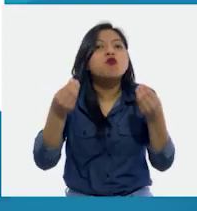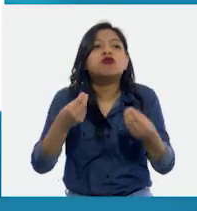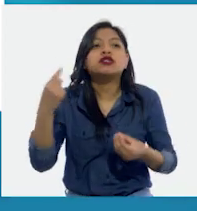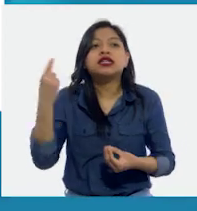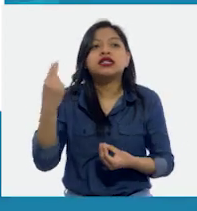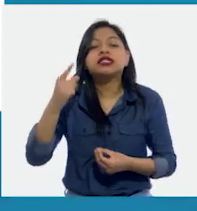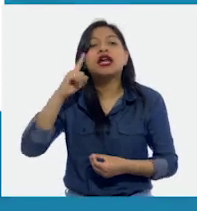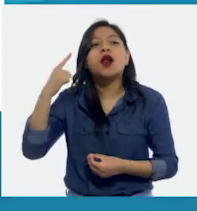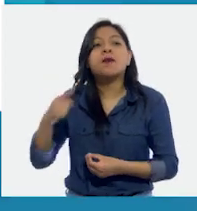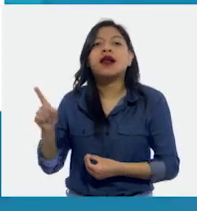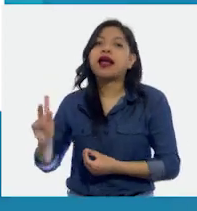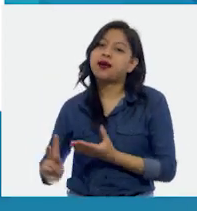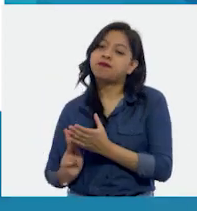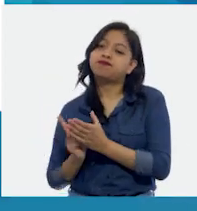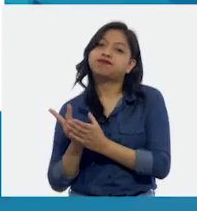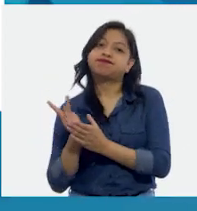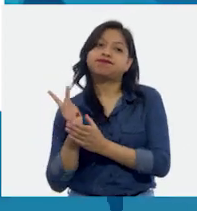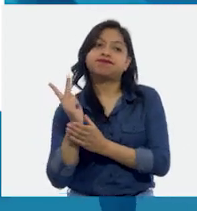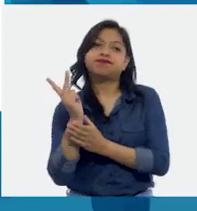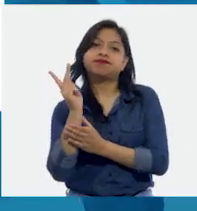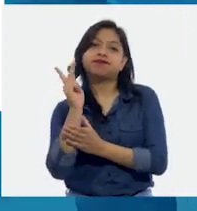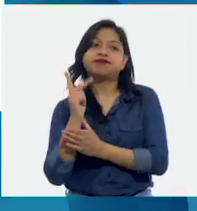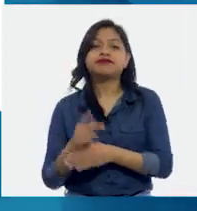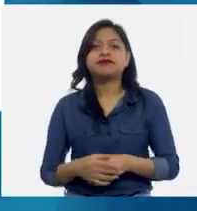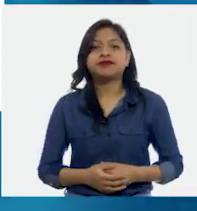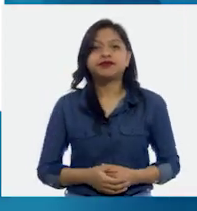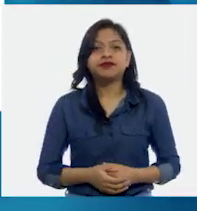acumuló durante mucho tiempo.